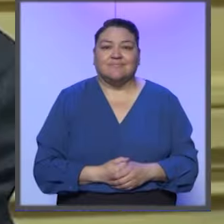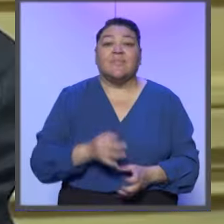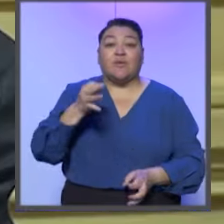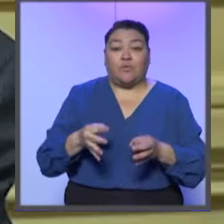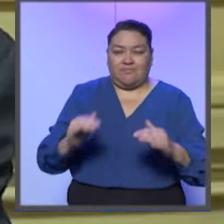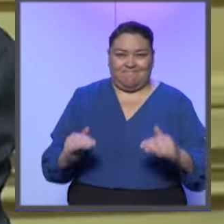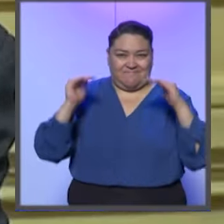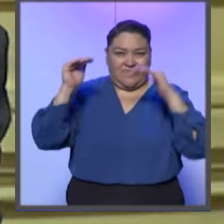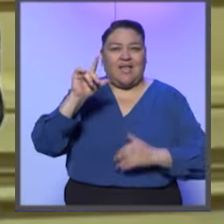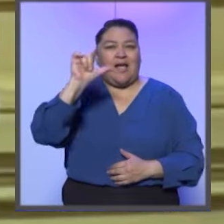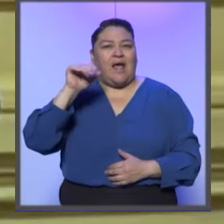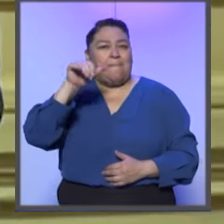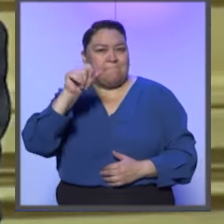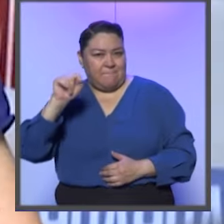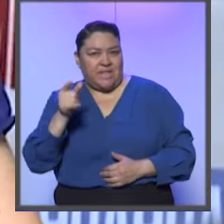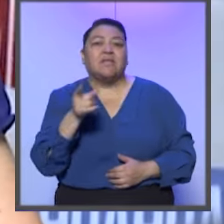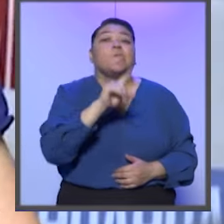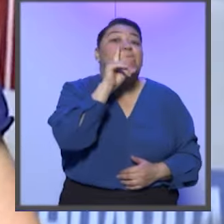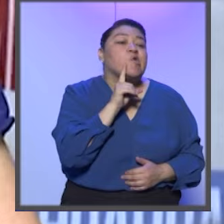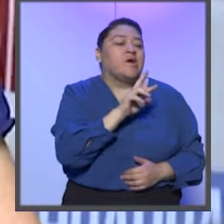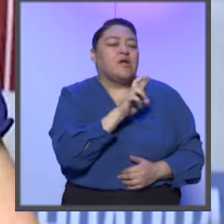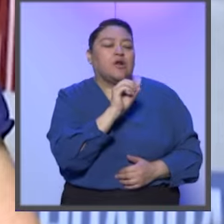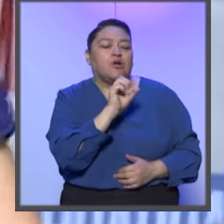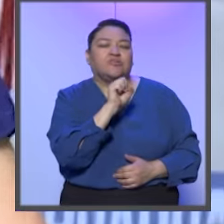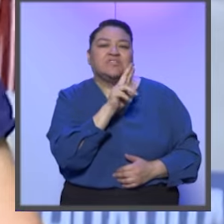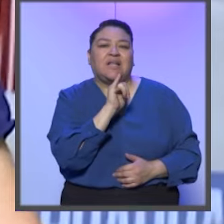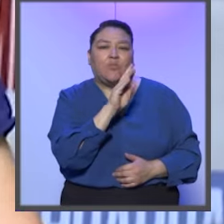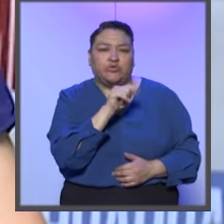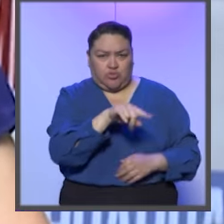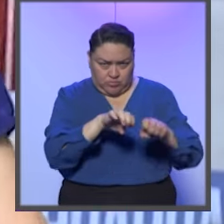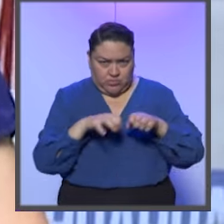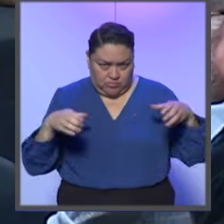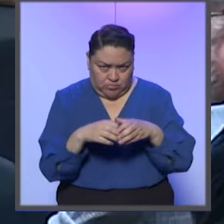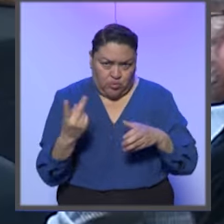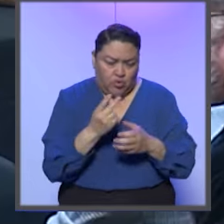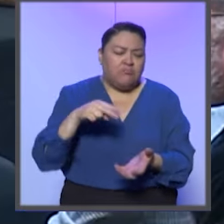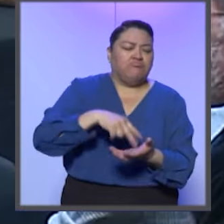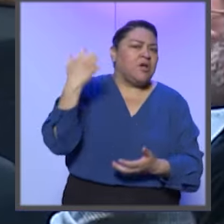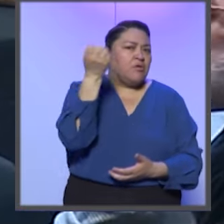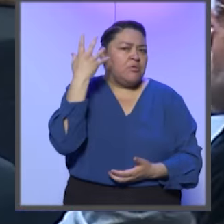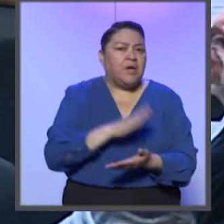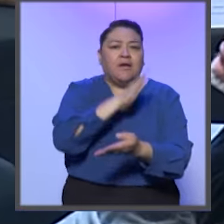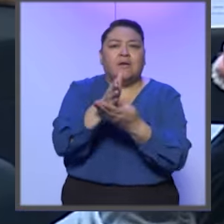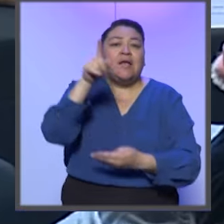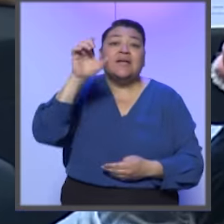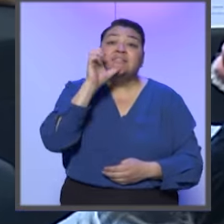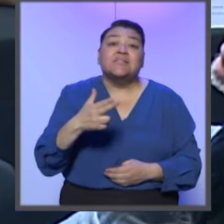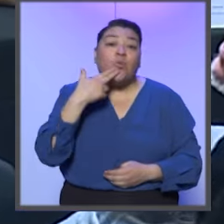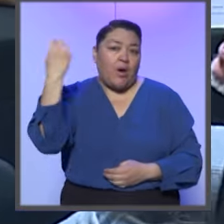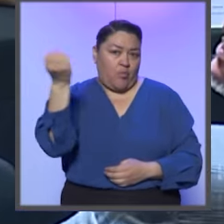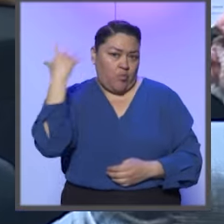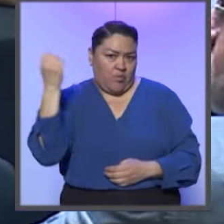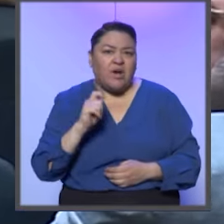El magistrado Felipe de la Mata Pizaña y Roselia Bustillo Marín, integrante de la ponencia, impartieron en el Estado de Chihuahua la